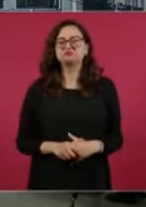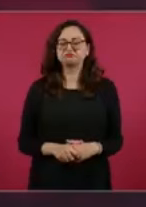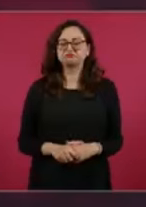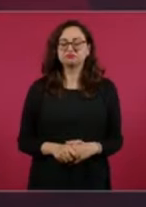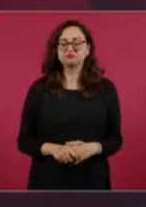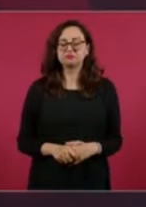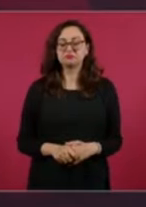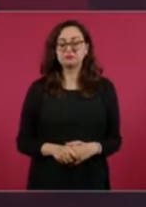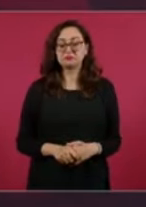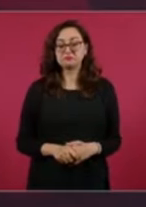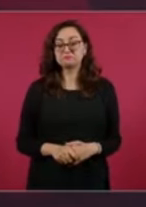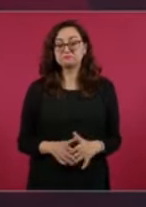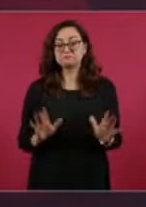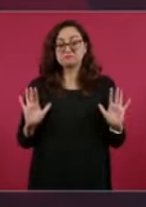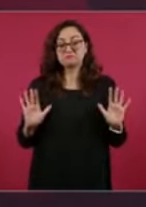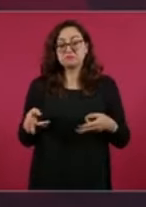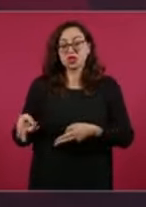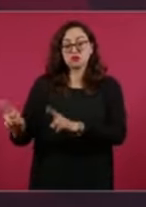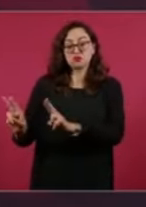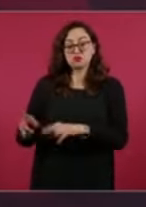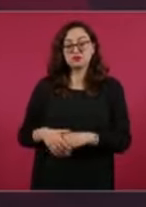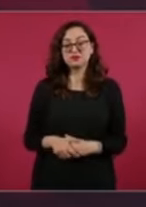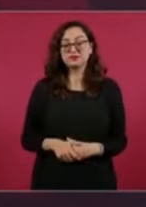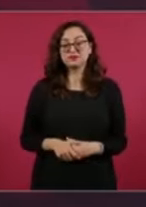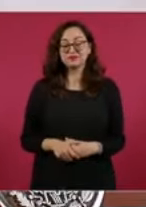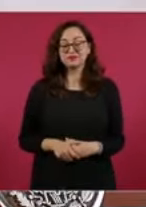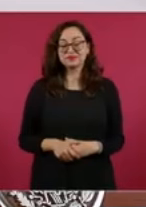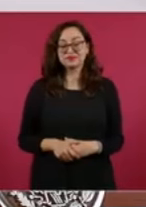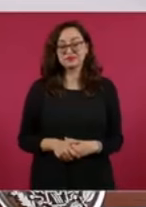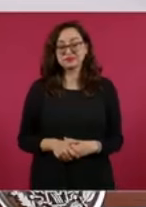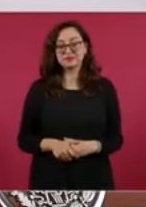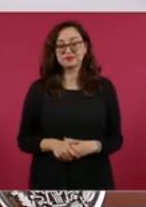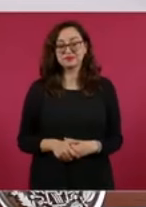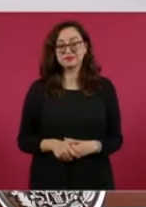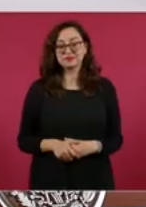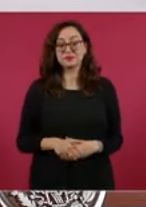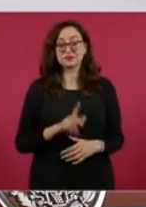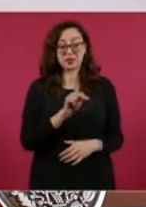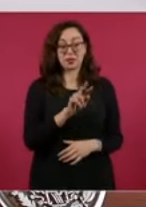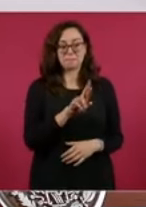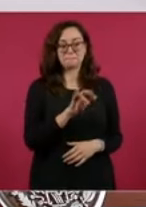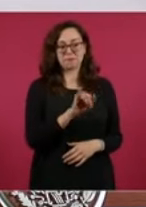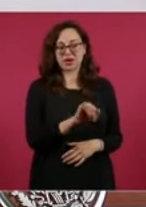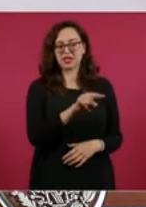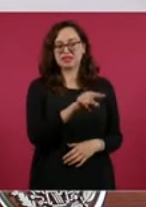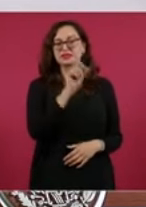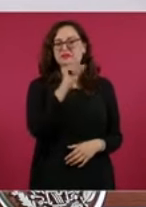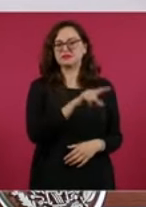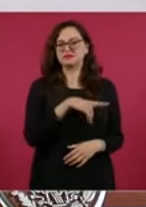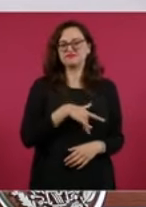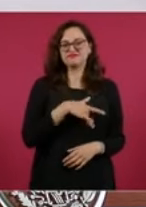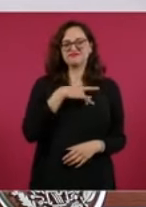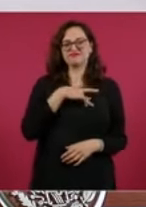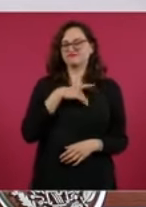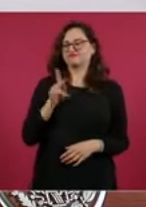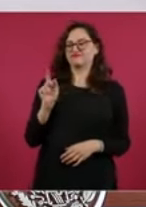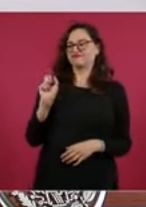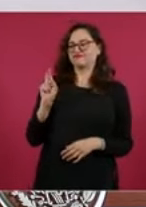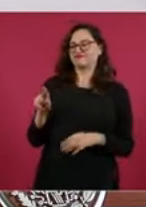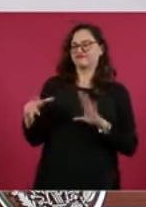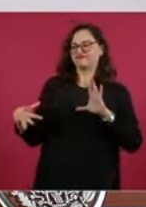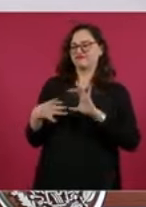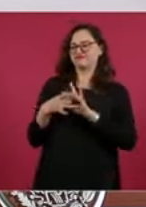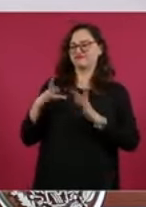Pues ese es un asunto de ellos. También el PRI ya se está deslindando, porque ya hablaron de que